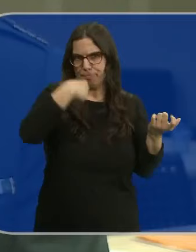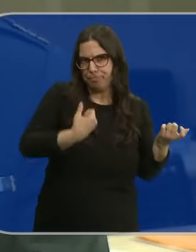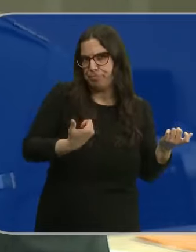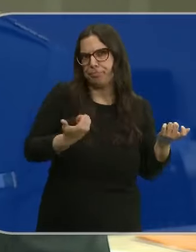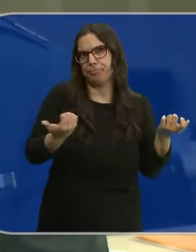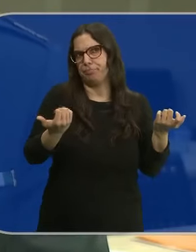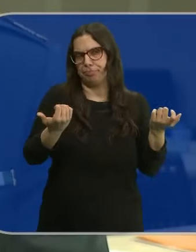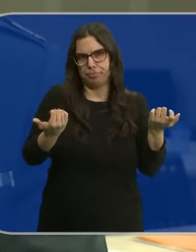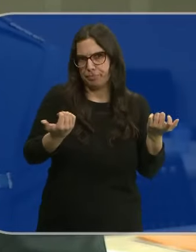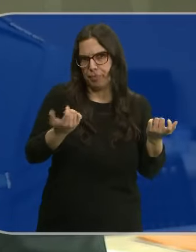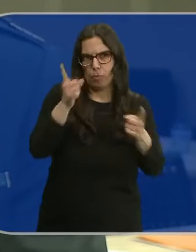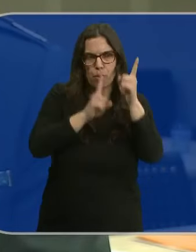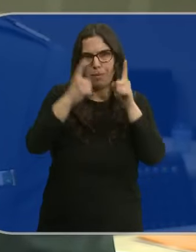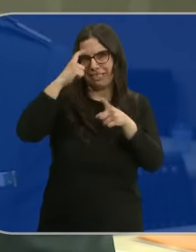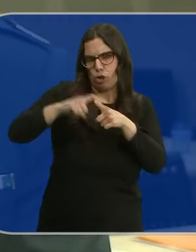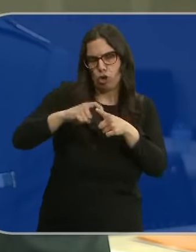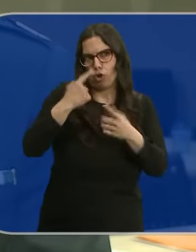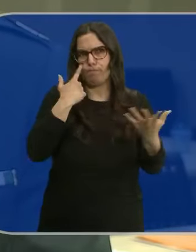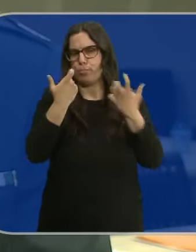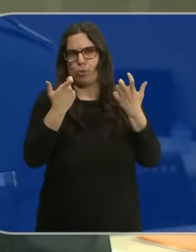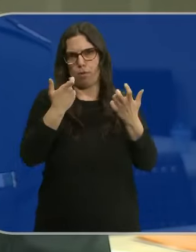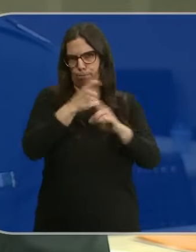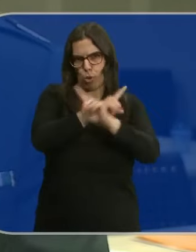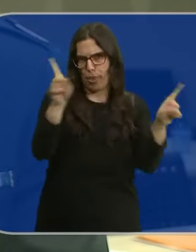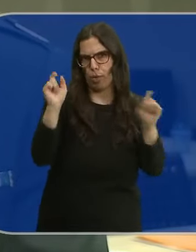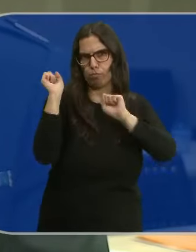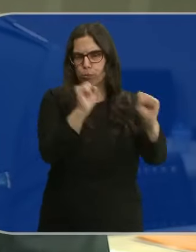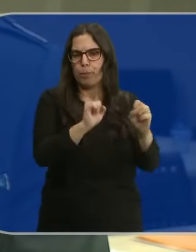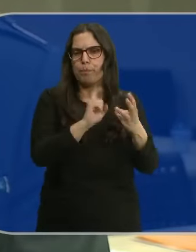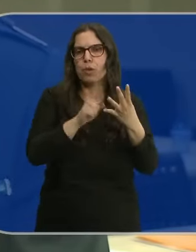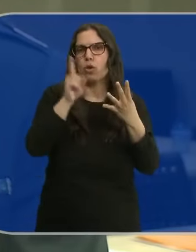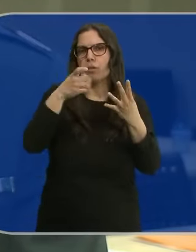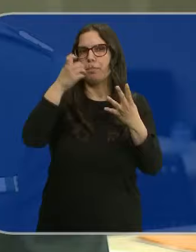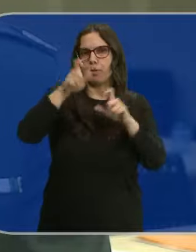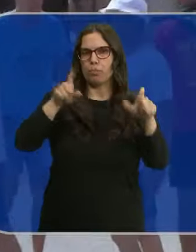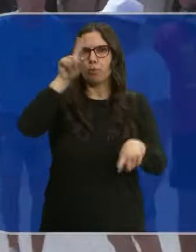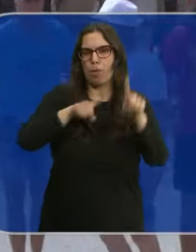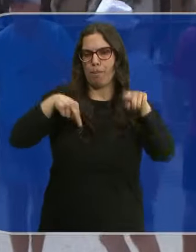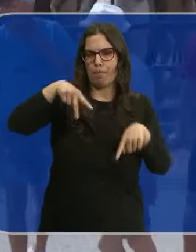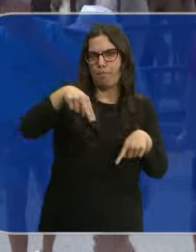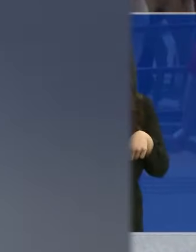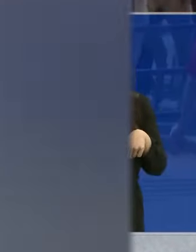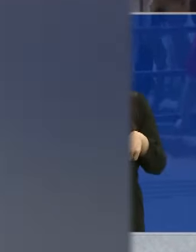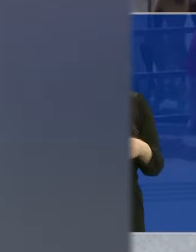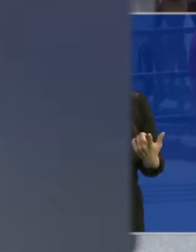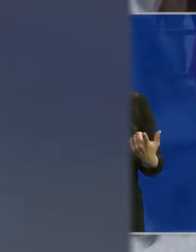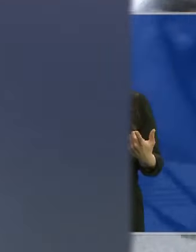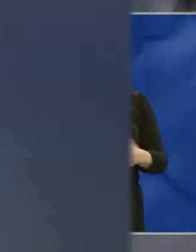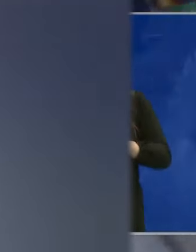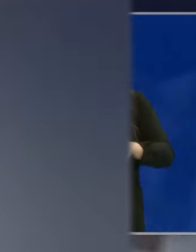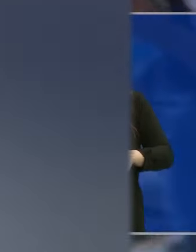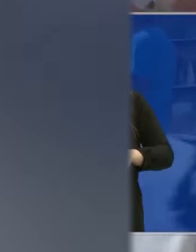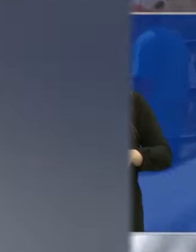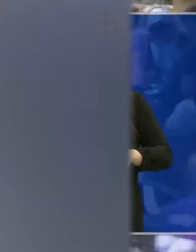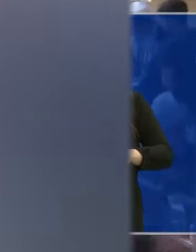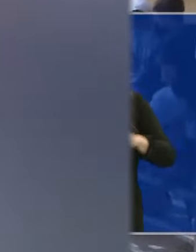embriaguez, problemas psicológicos o personas con movilidad reducida. Hay personas de la tercera edad que